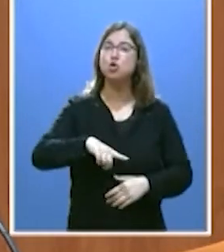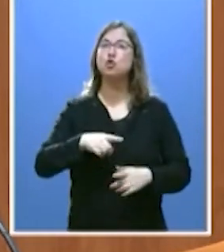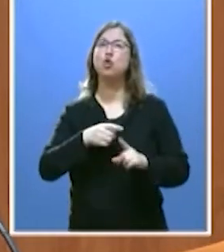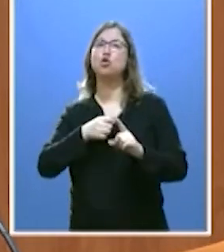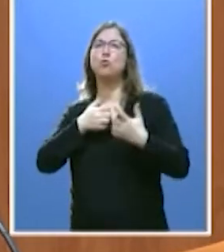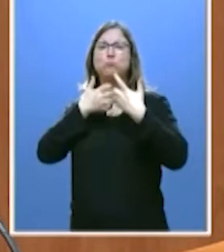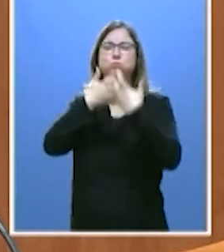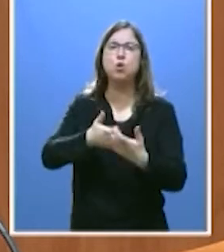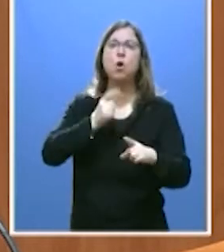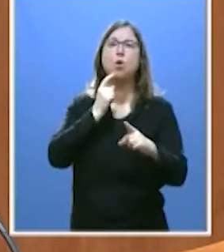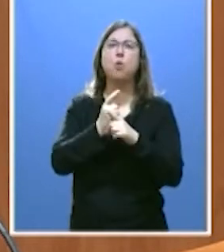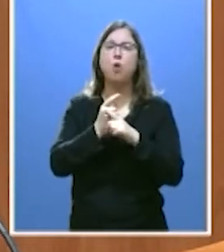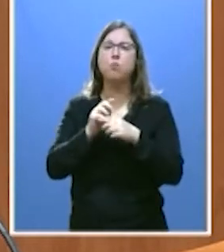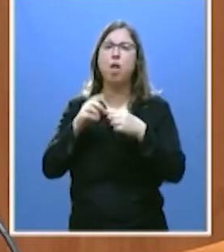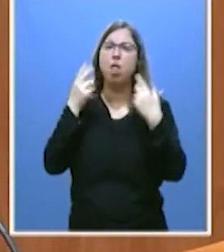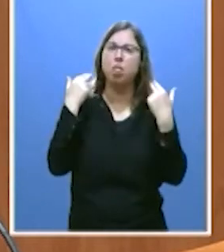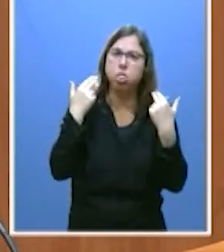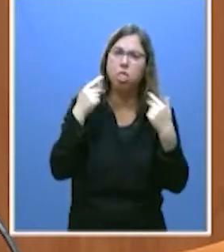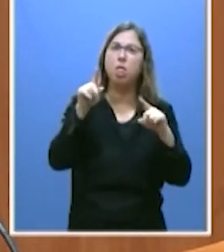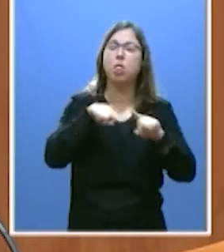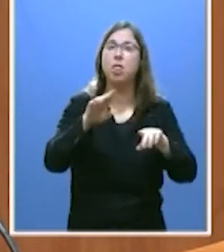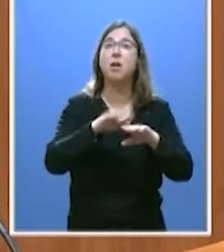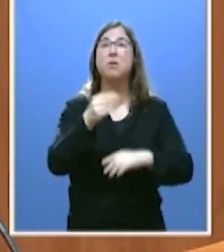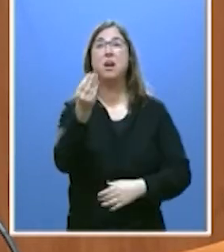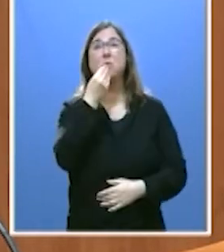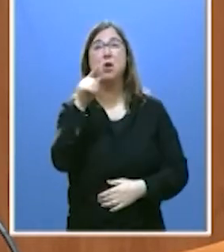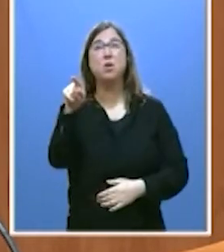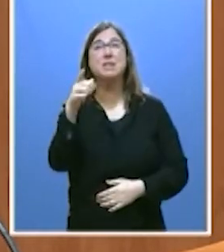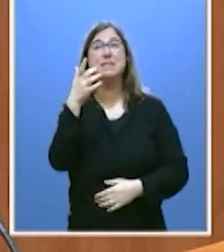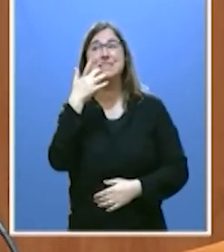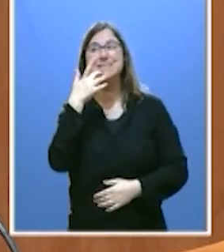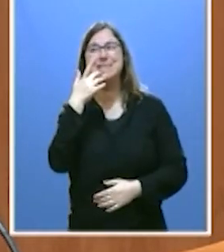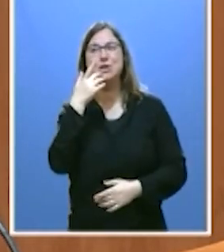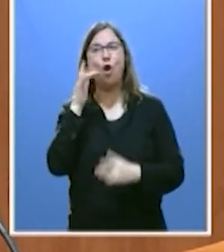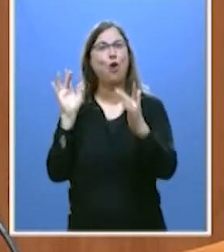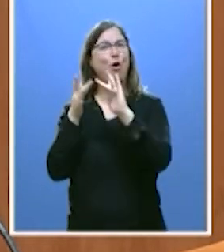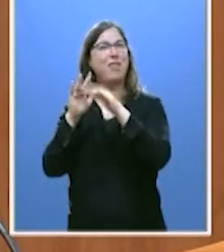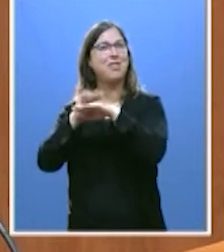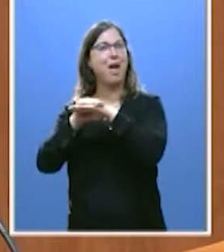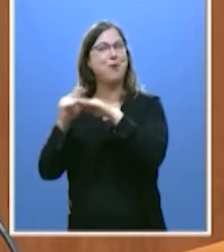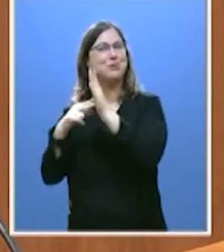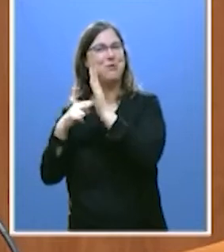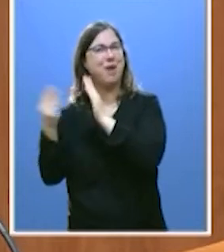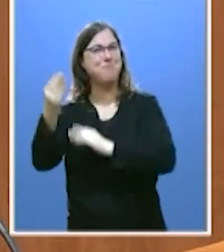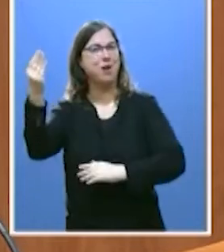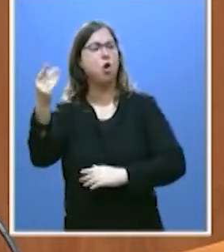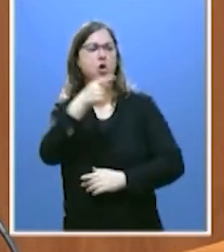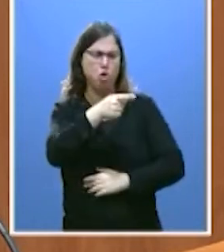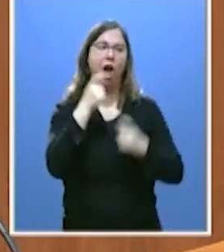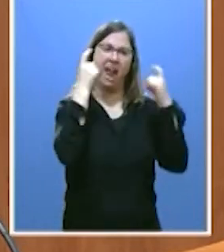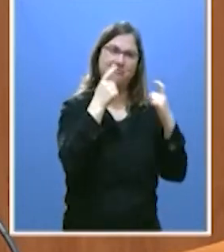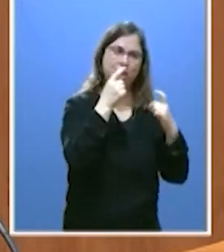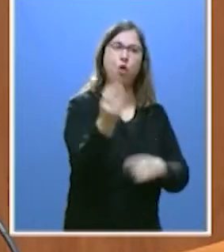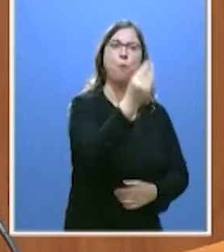clientelismo y la corrupción, para que no les vaya mejor a quienes tienen mejores contactos, sino a quienes más se esfuerzan.